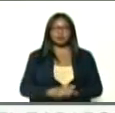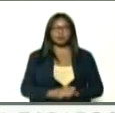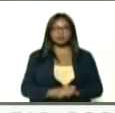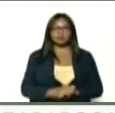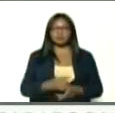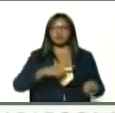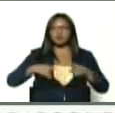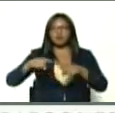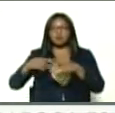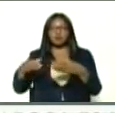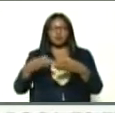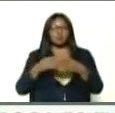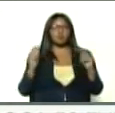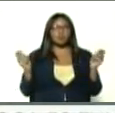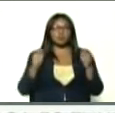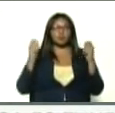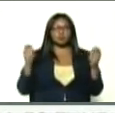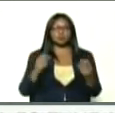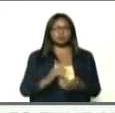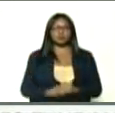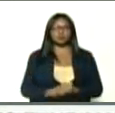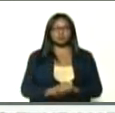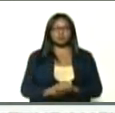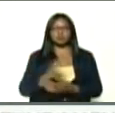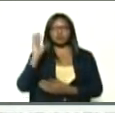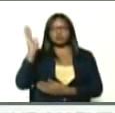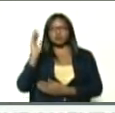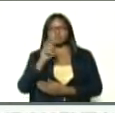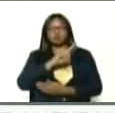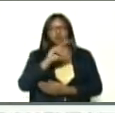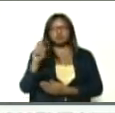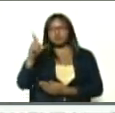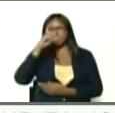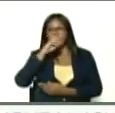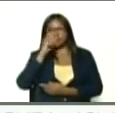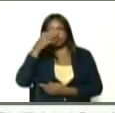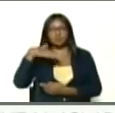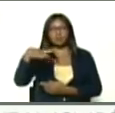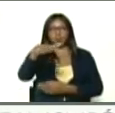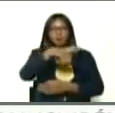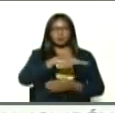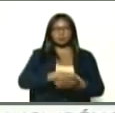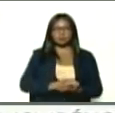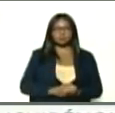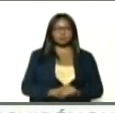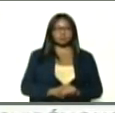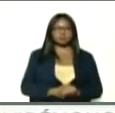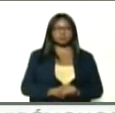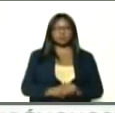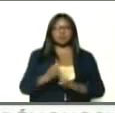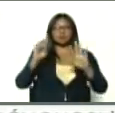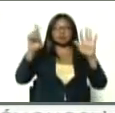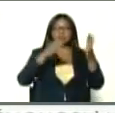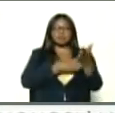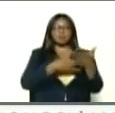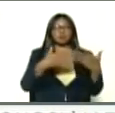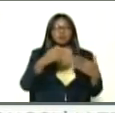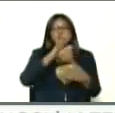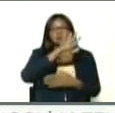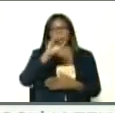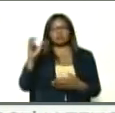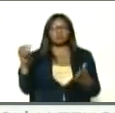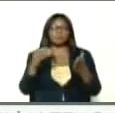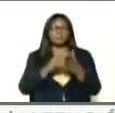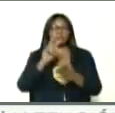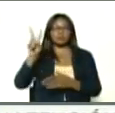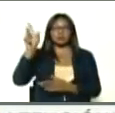el coordinador, del comité promotor, del Congreso Bicentenario, del Congreso Pueblos, ya 6.500.000 venezolanos,